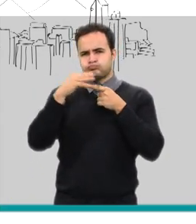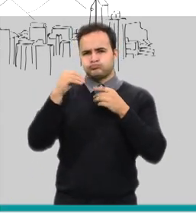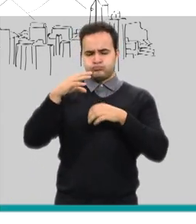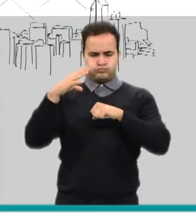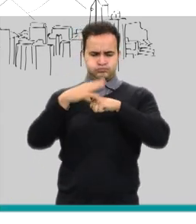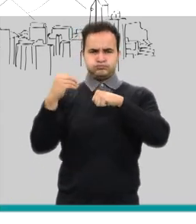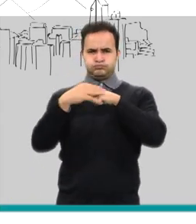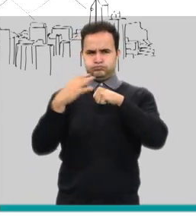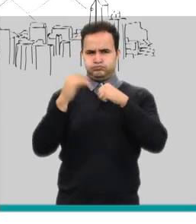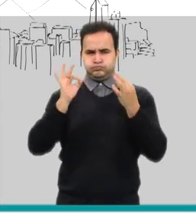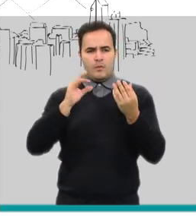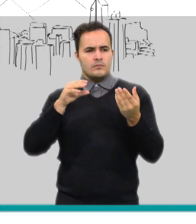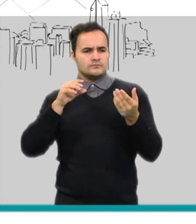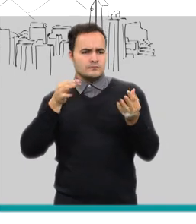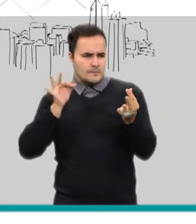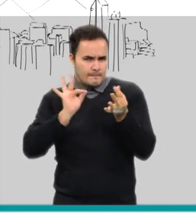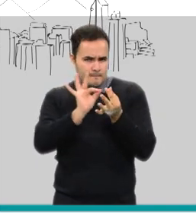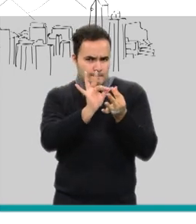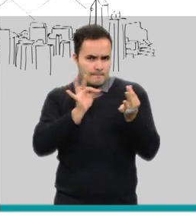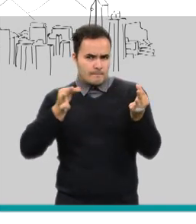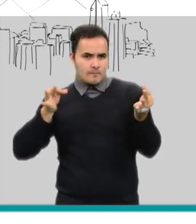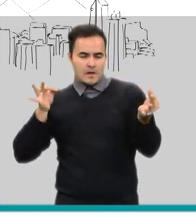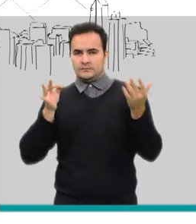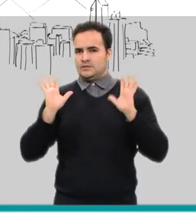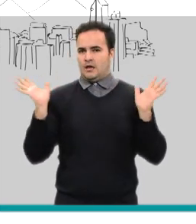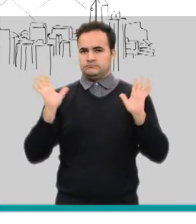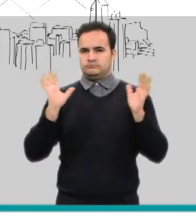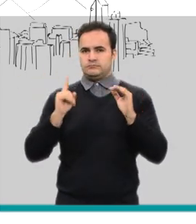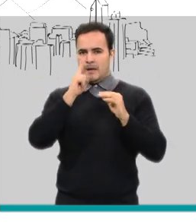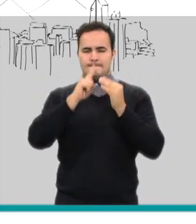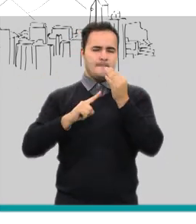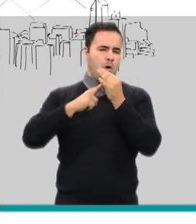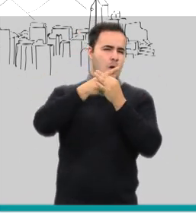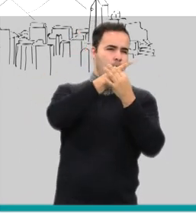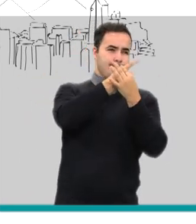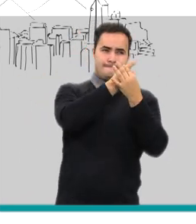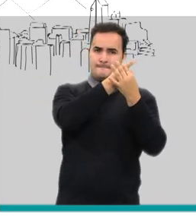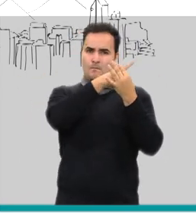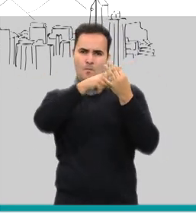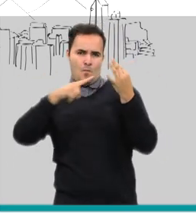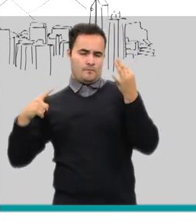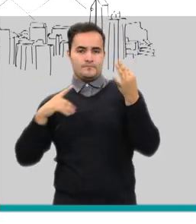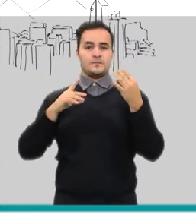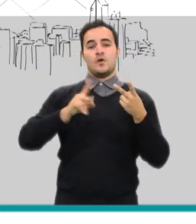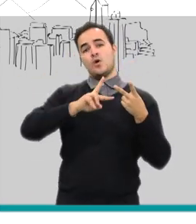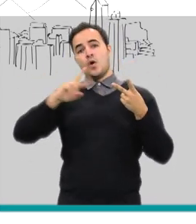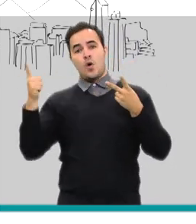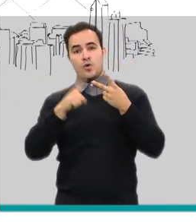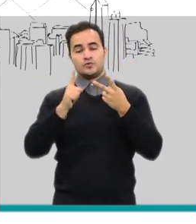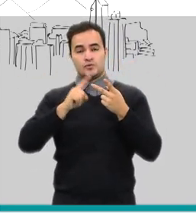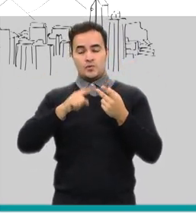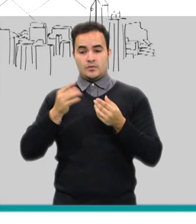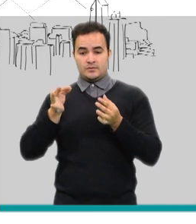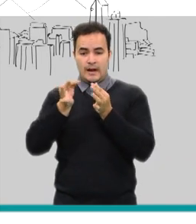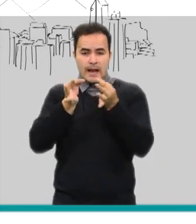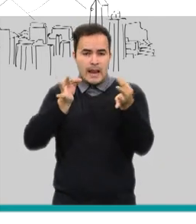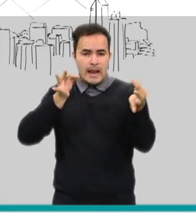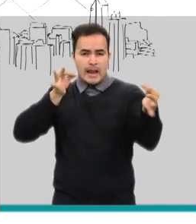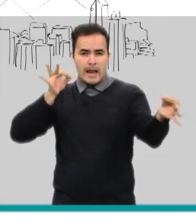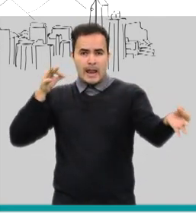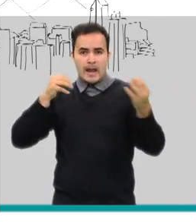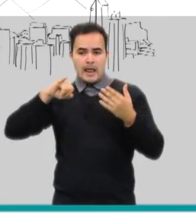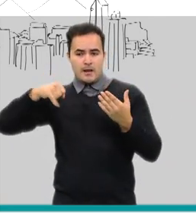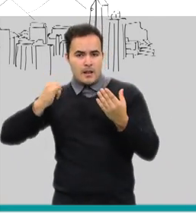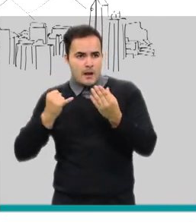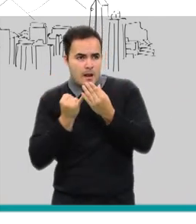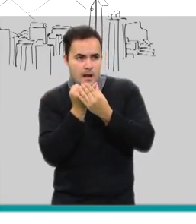cual se introduce por la nariz y se hace un barril de la nariz. El otro es por un aspirado nasofaringeo que es,